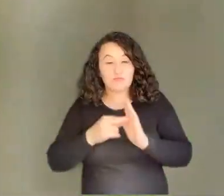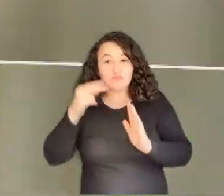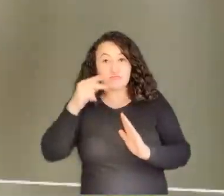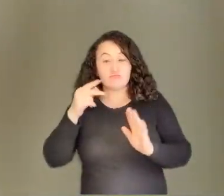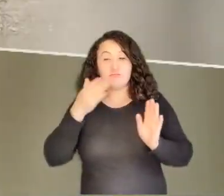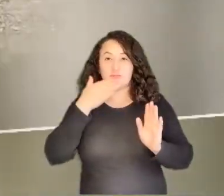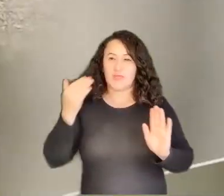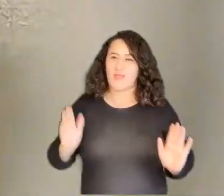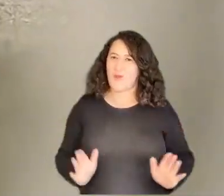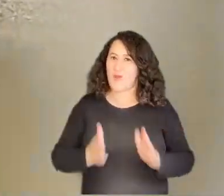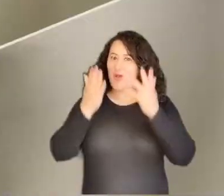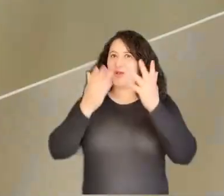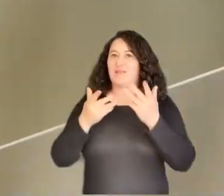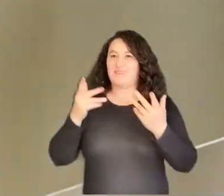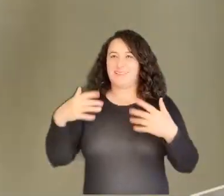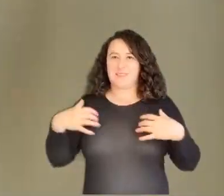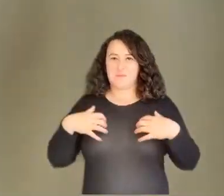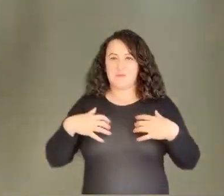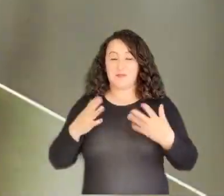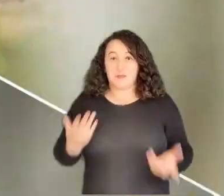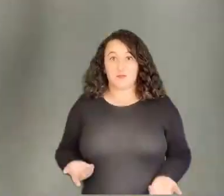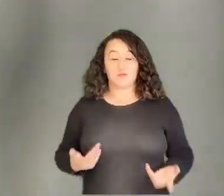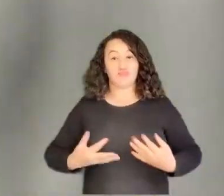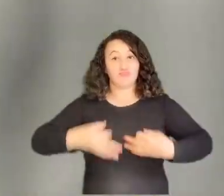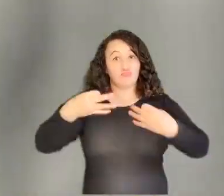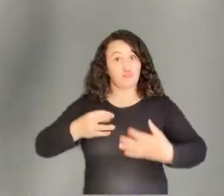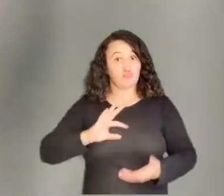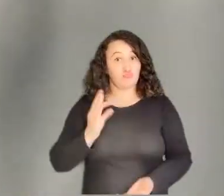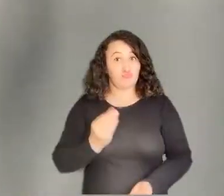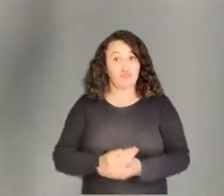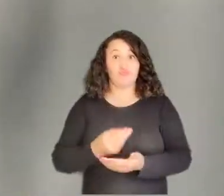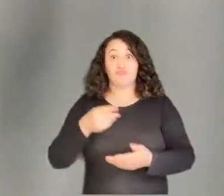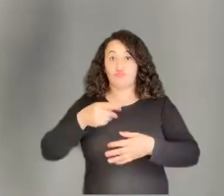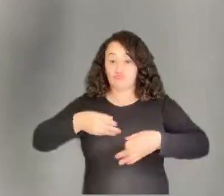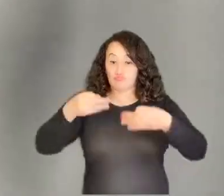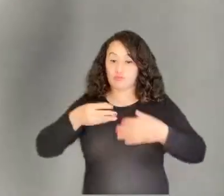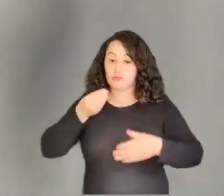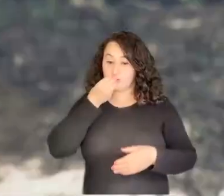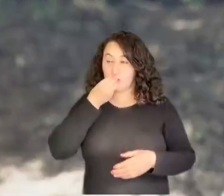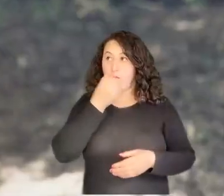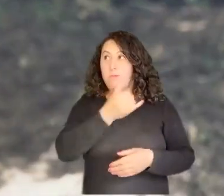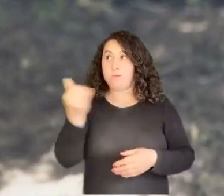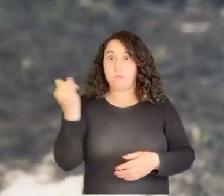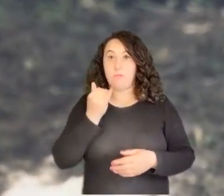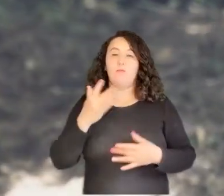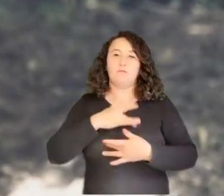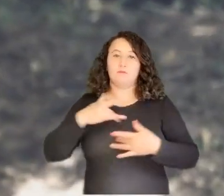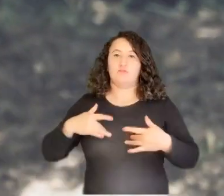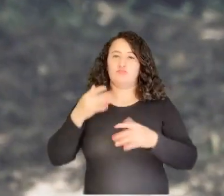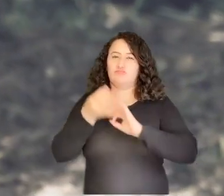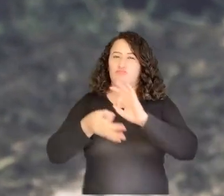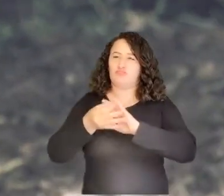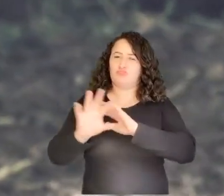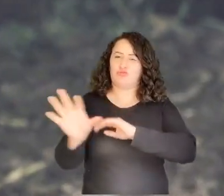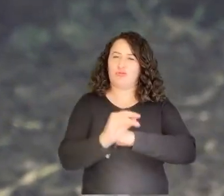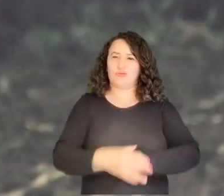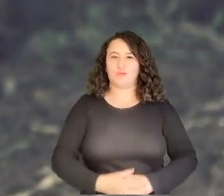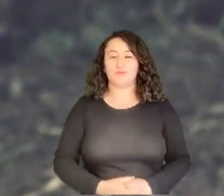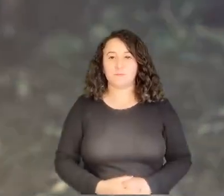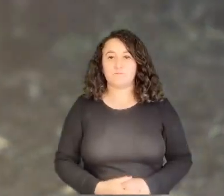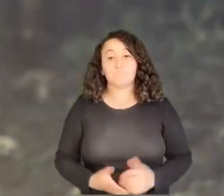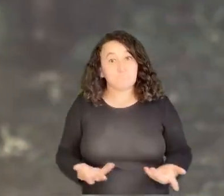la cría y levante de sus animales para de esta manera garantizar la disponibilidad de alimentos y cuidar la salud de todos integralmente.